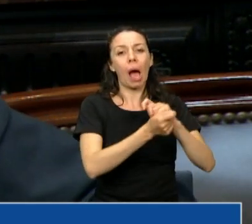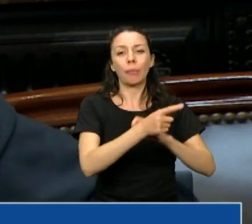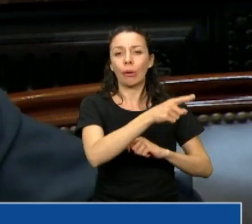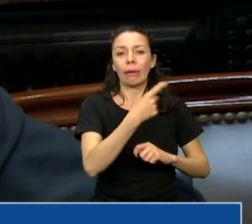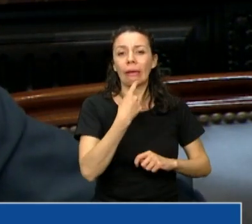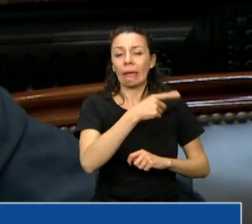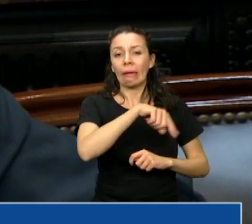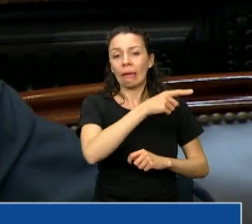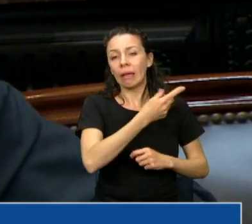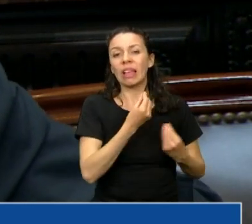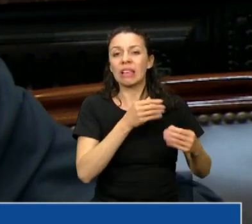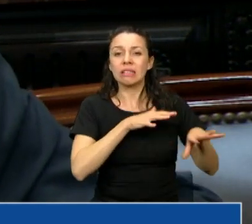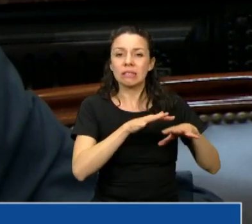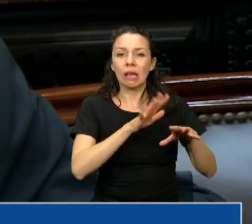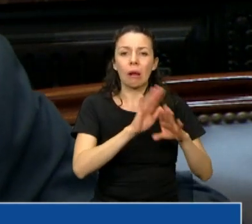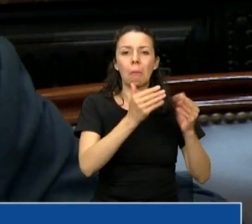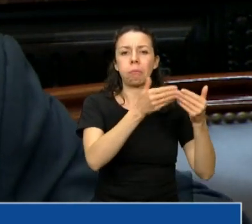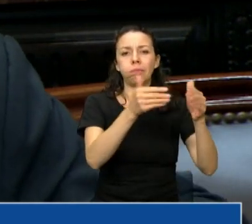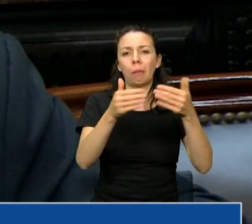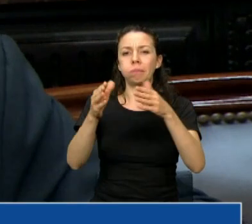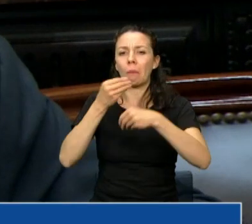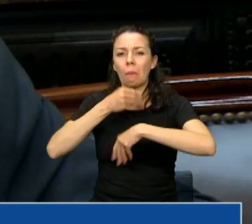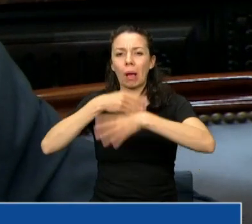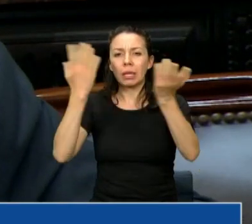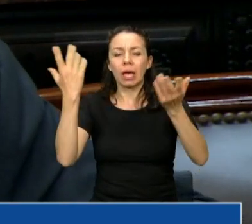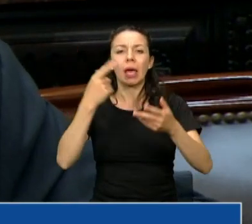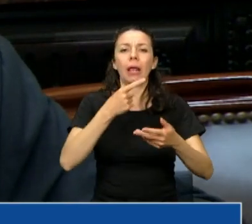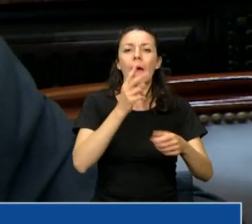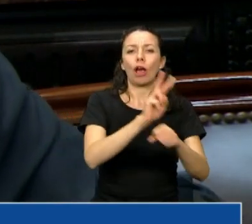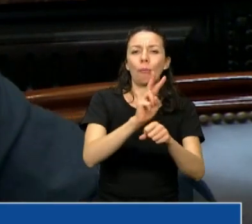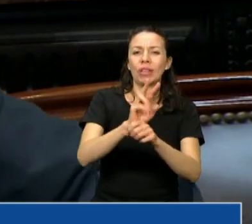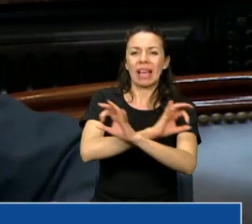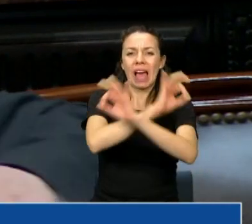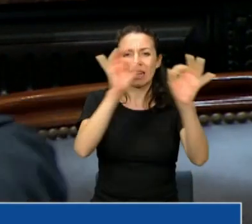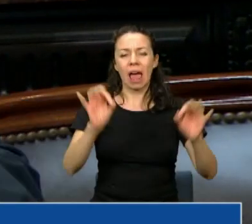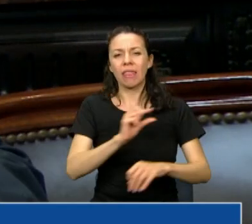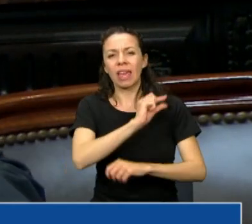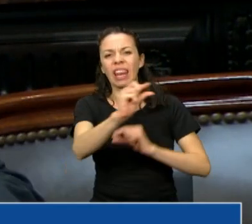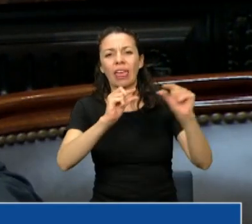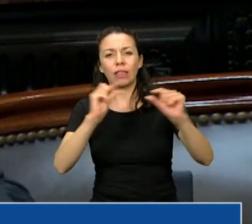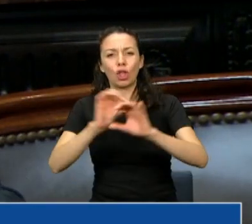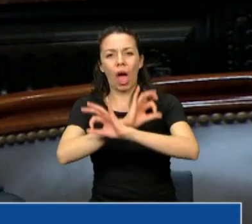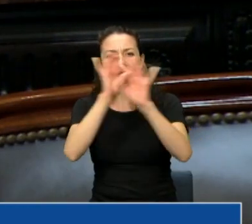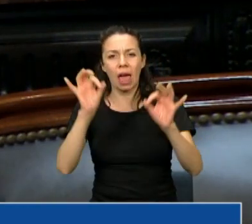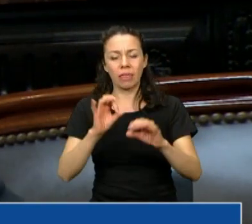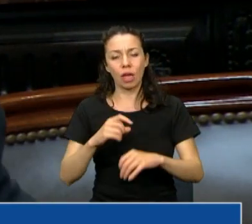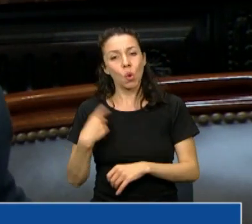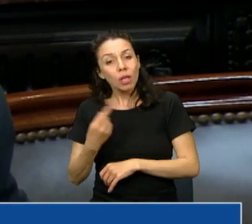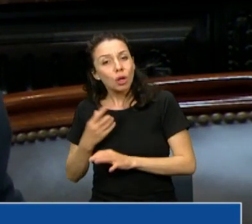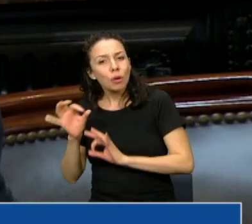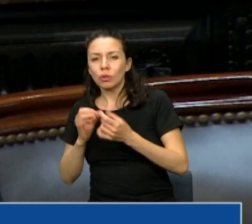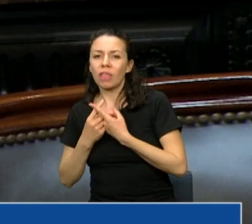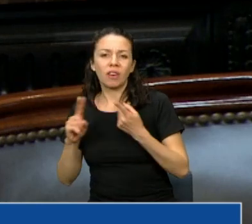indiscriminada, desprotección sin crédito. Nuestro proyecto es otro, no todos somos